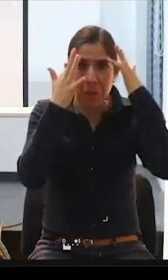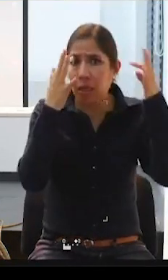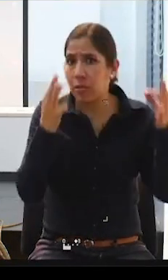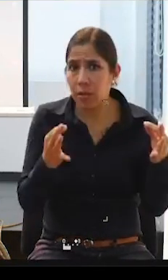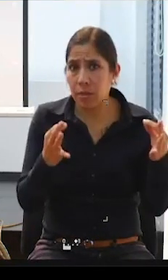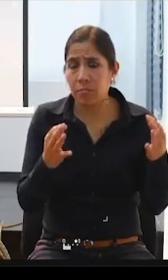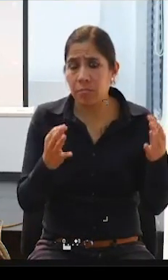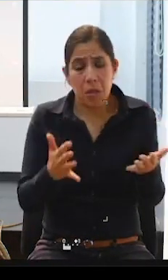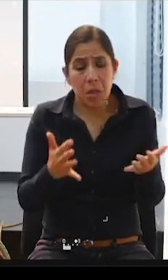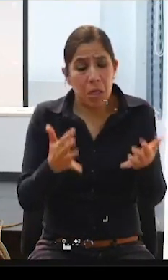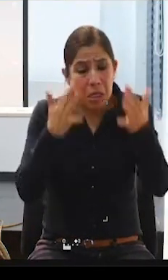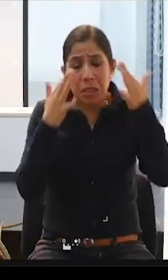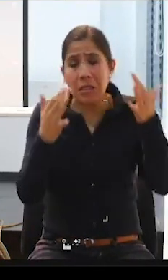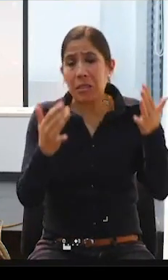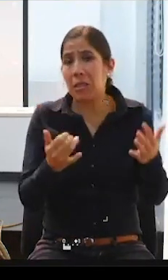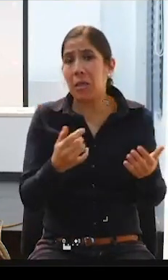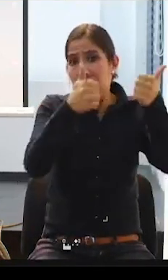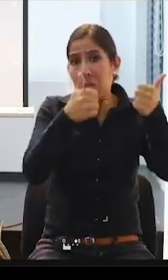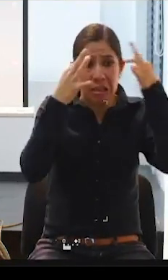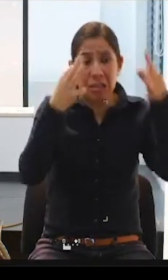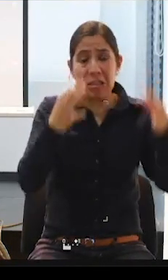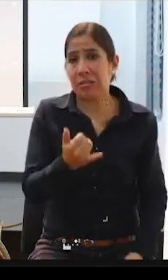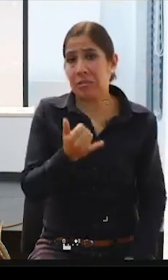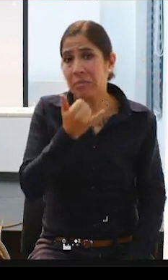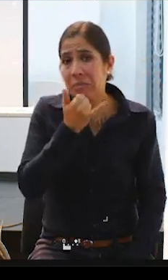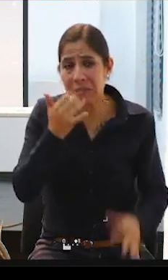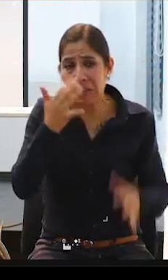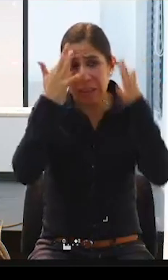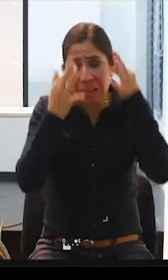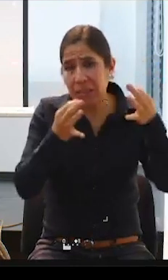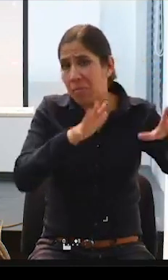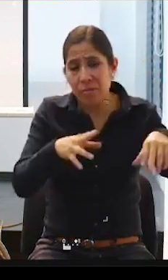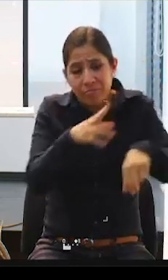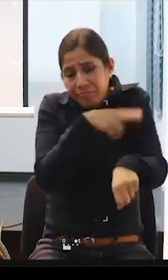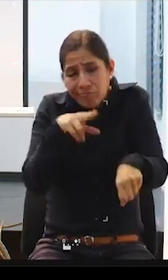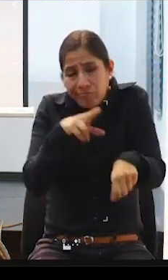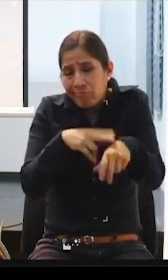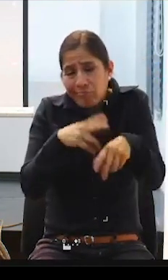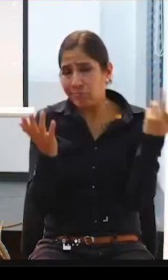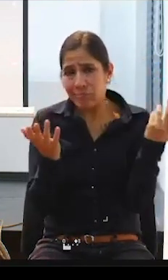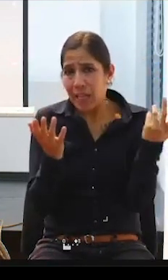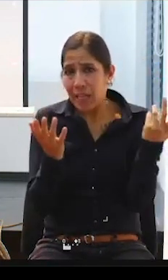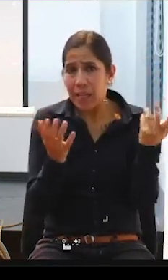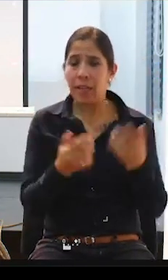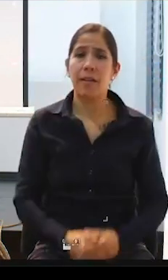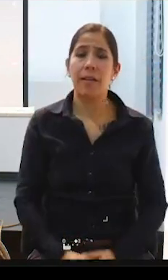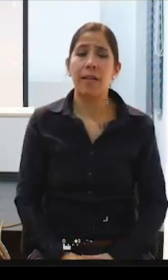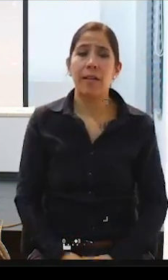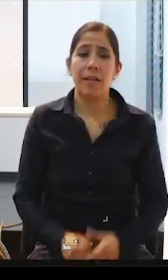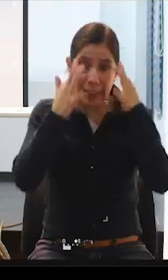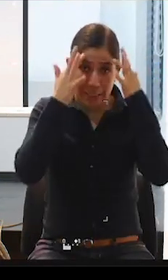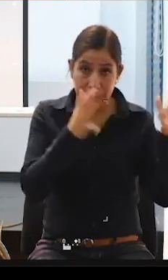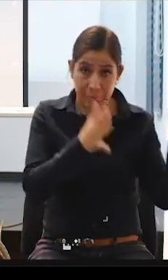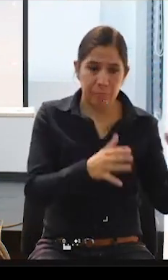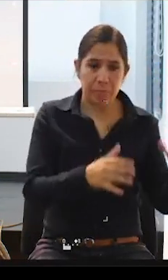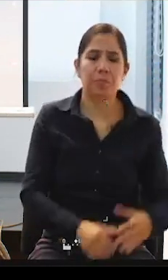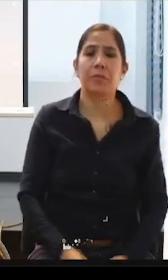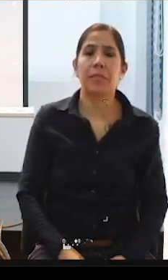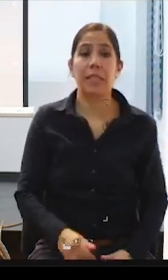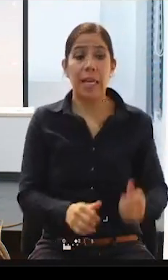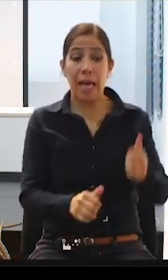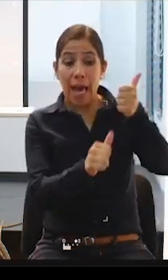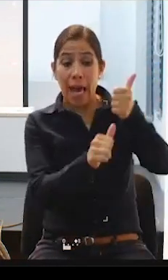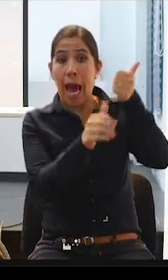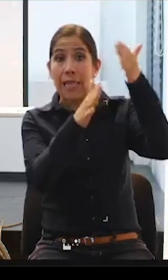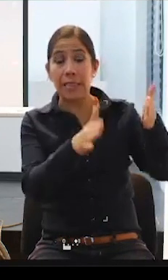algunas regulares y algunas fatales, pero tomamos decisiones y nuestras trabajadoras las aceptan